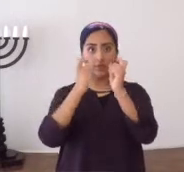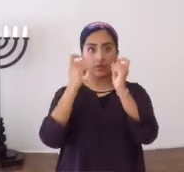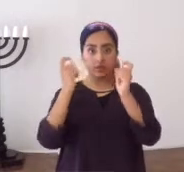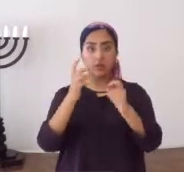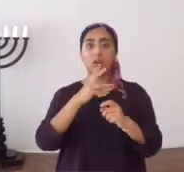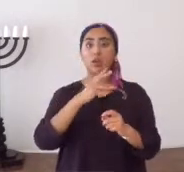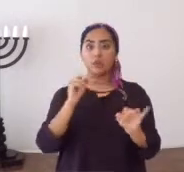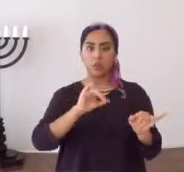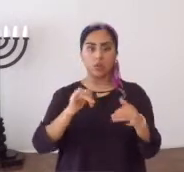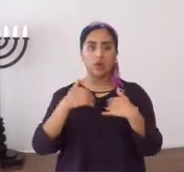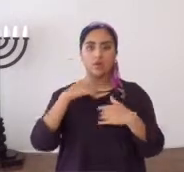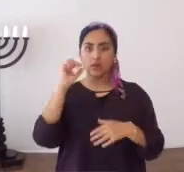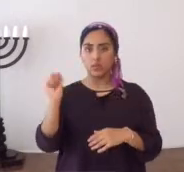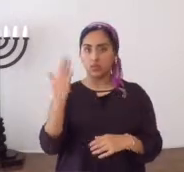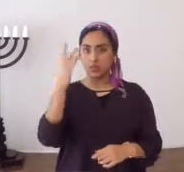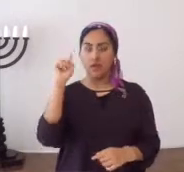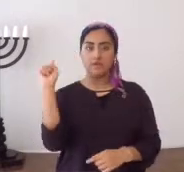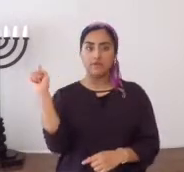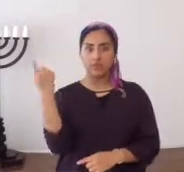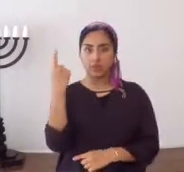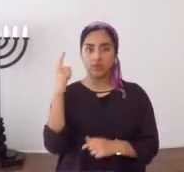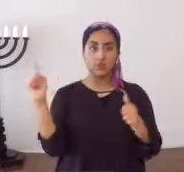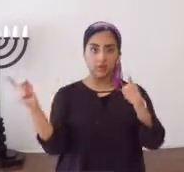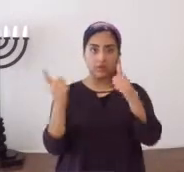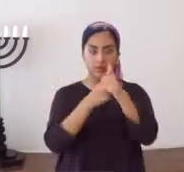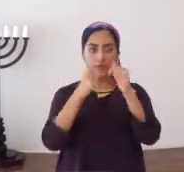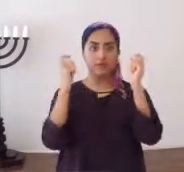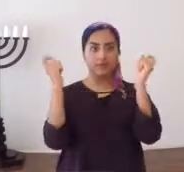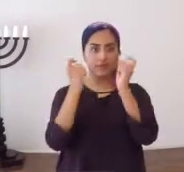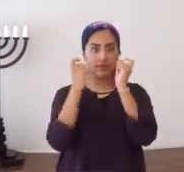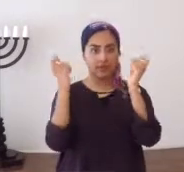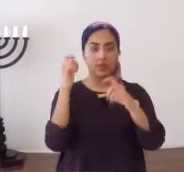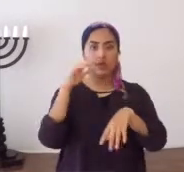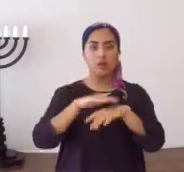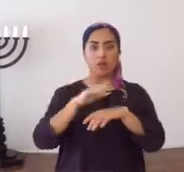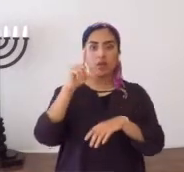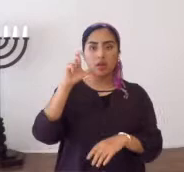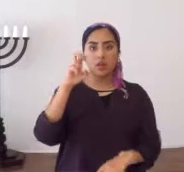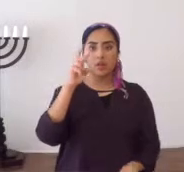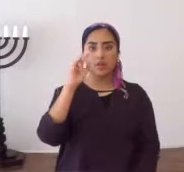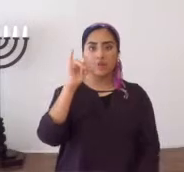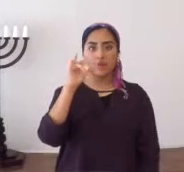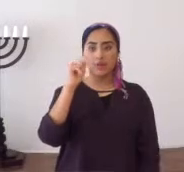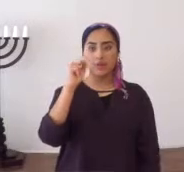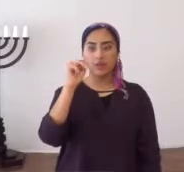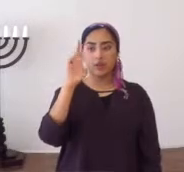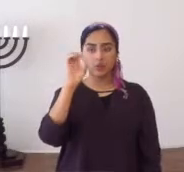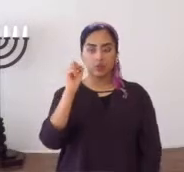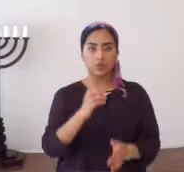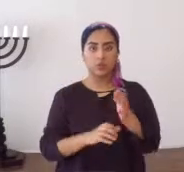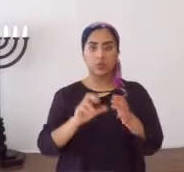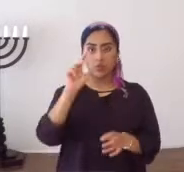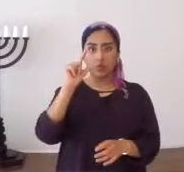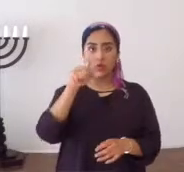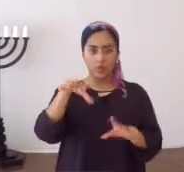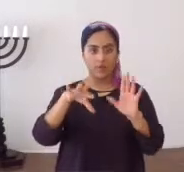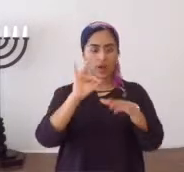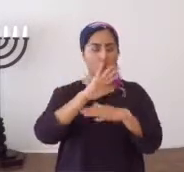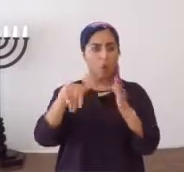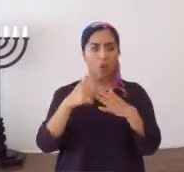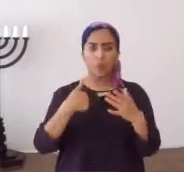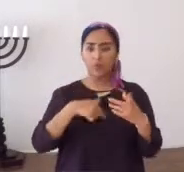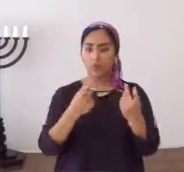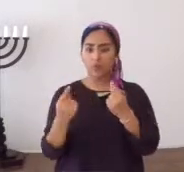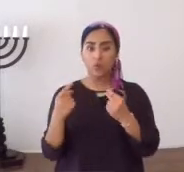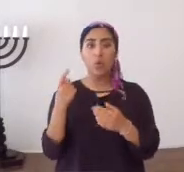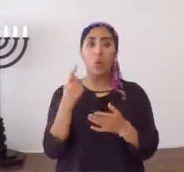en Sidur de las Moadín, de las fiestas, incluyendo el Shabbat, que es la primera fiesta, en Levítico 23. Usted